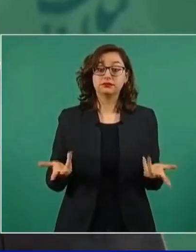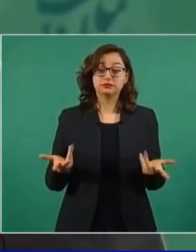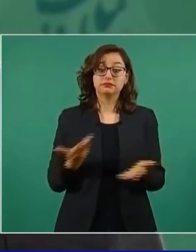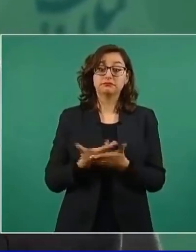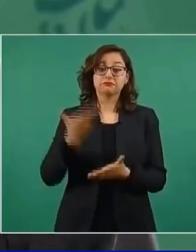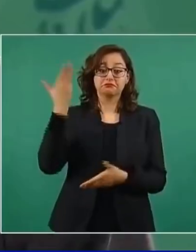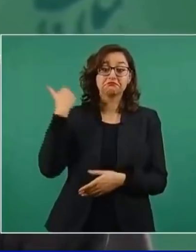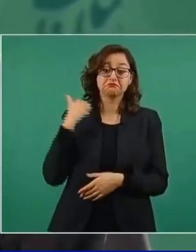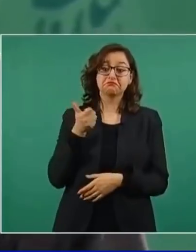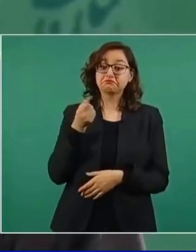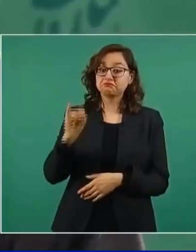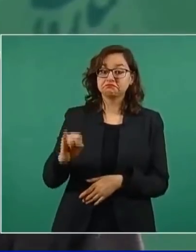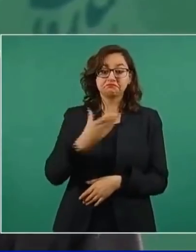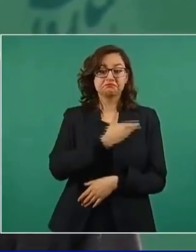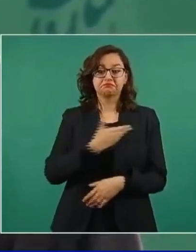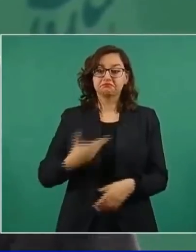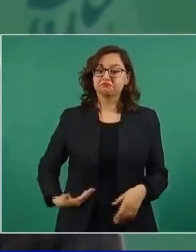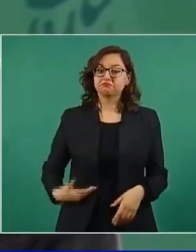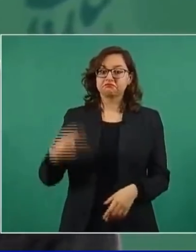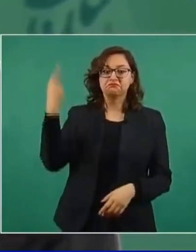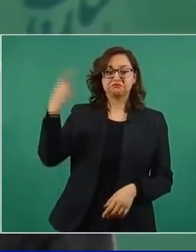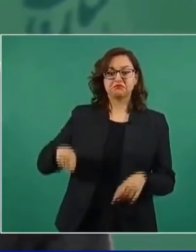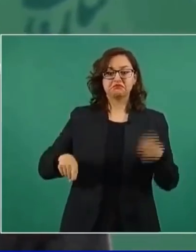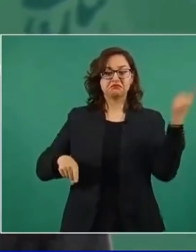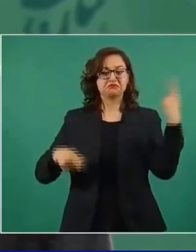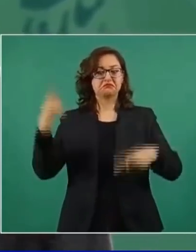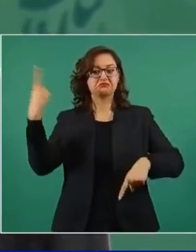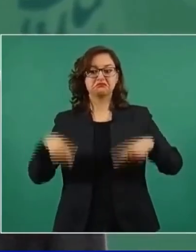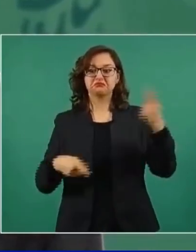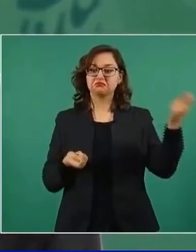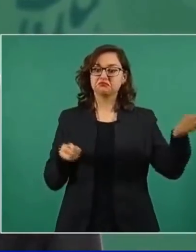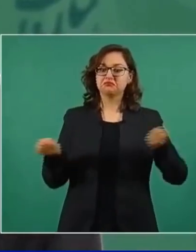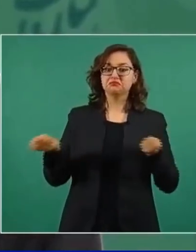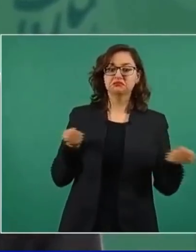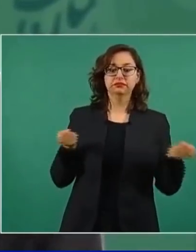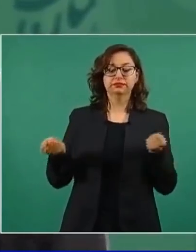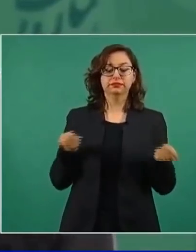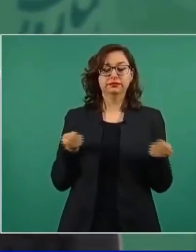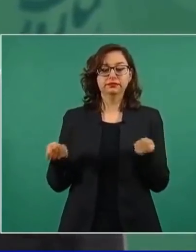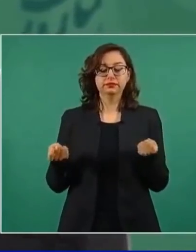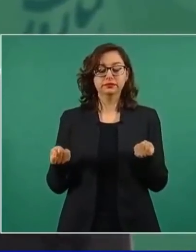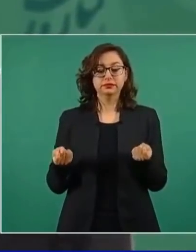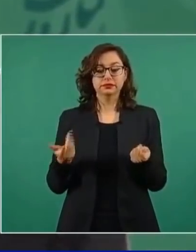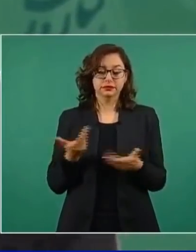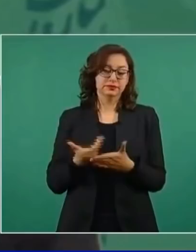Entonces, ¿cómo se